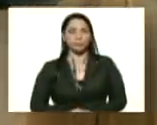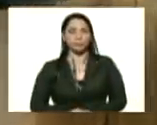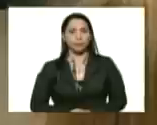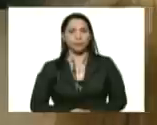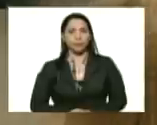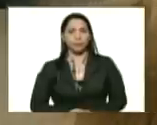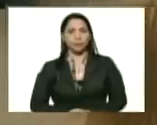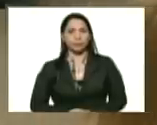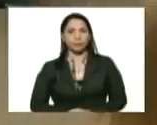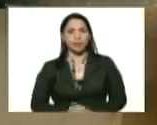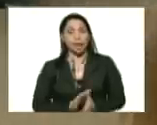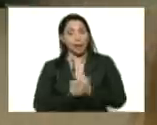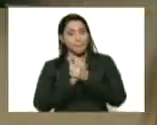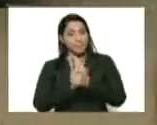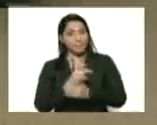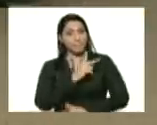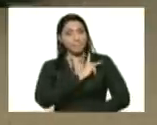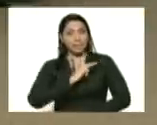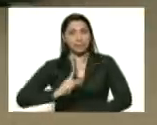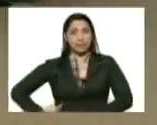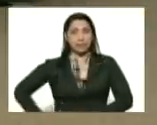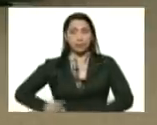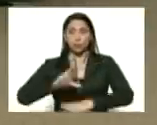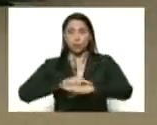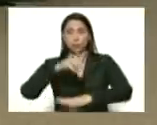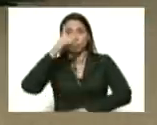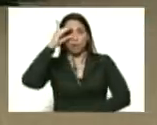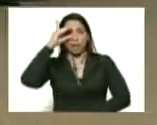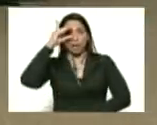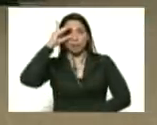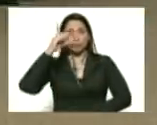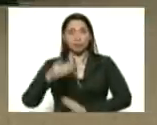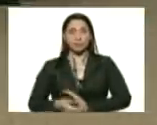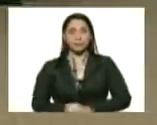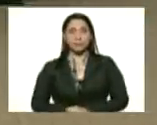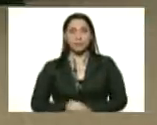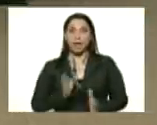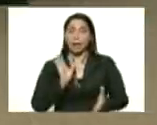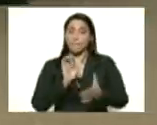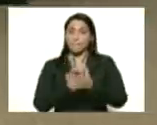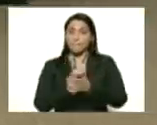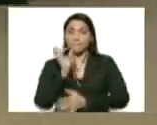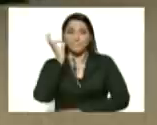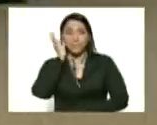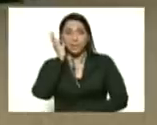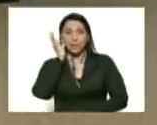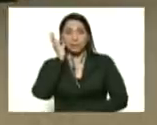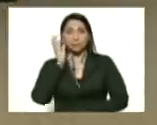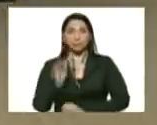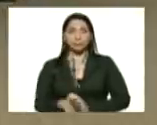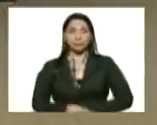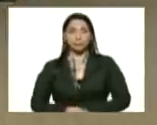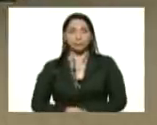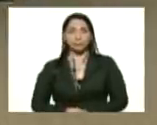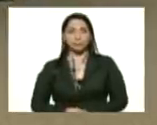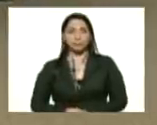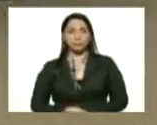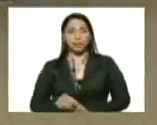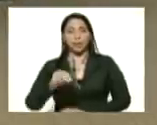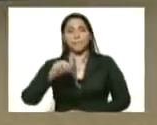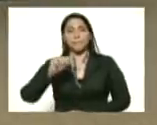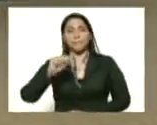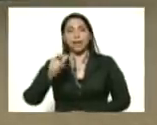compañera vicepresidenta doctora Delcy Rodríguez compañera doctora Magaly